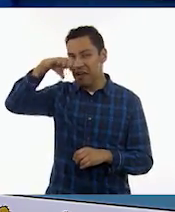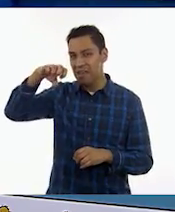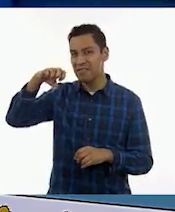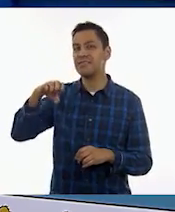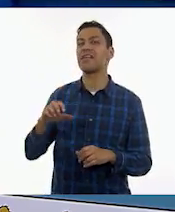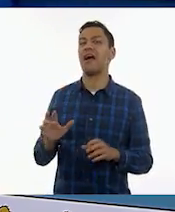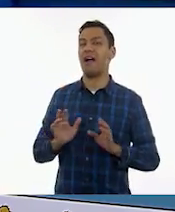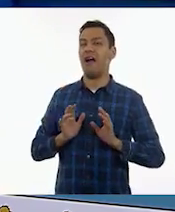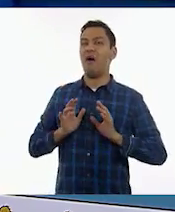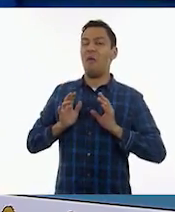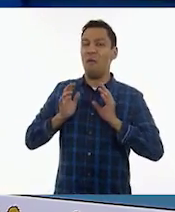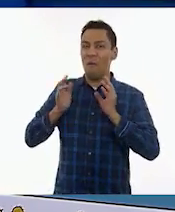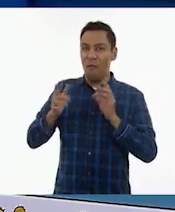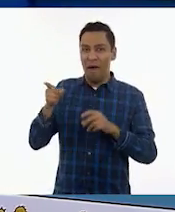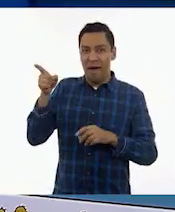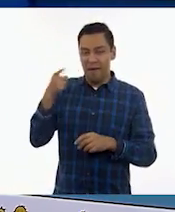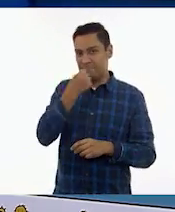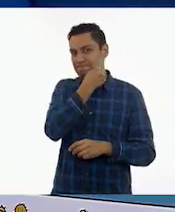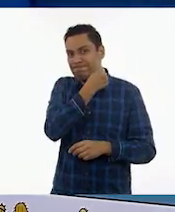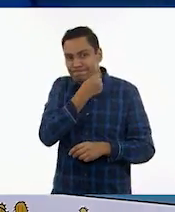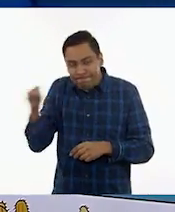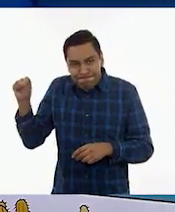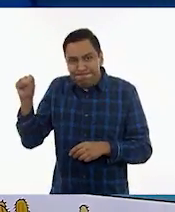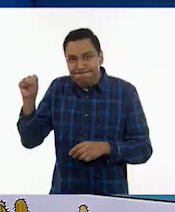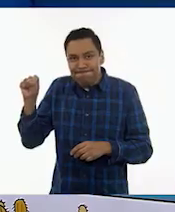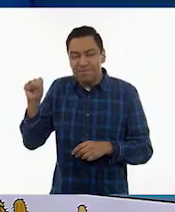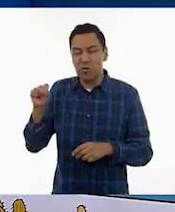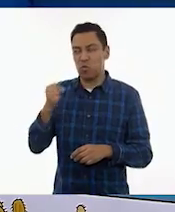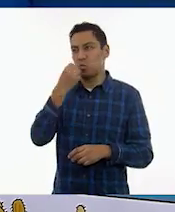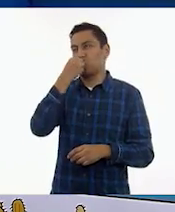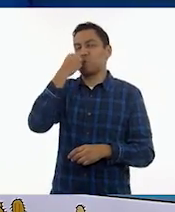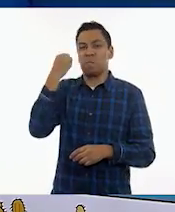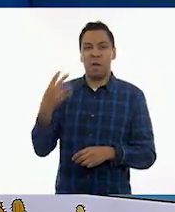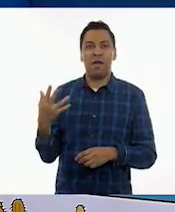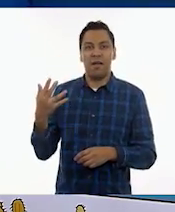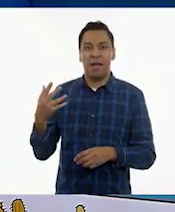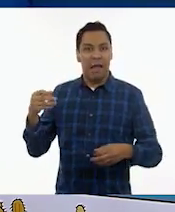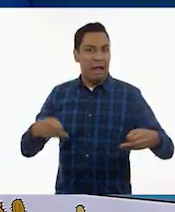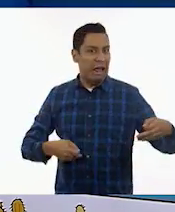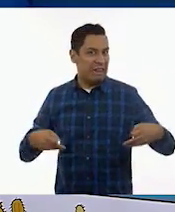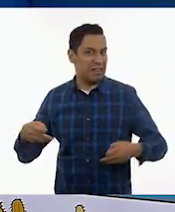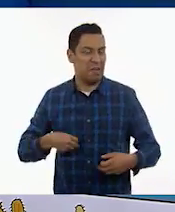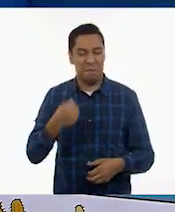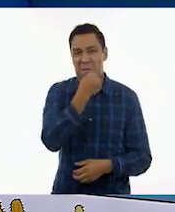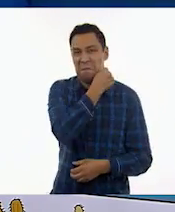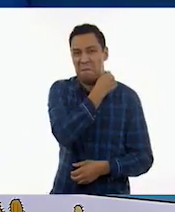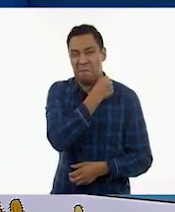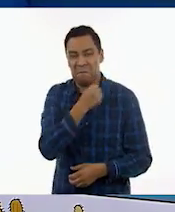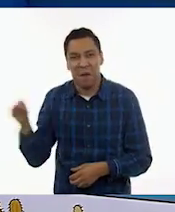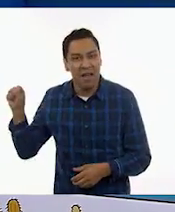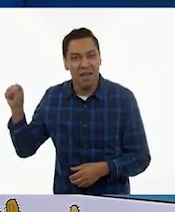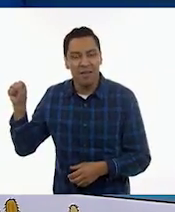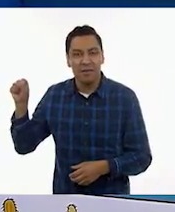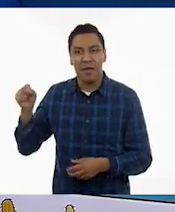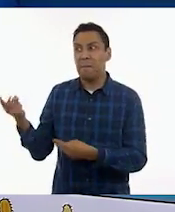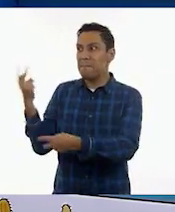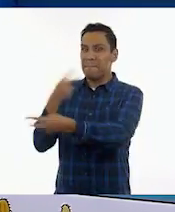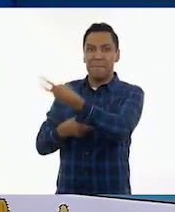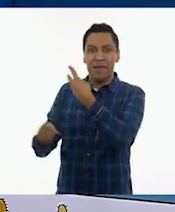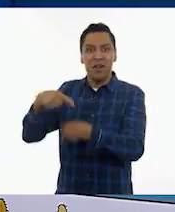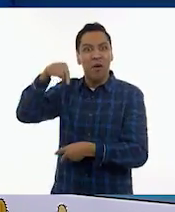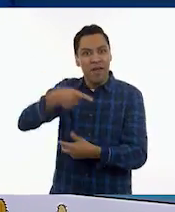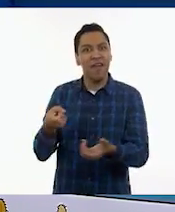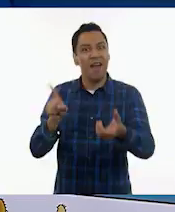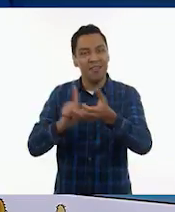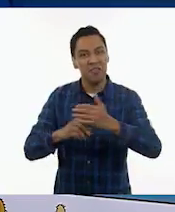regalar una especialista maravillosa, una profesional del teatro fabulosa, que vino a Aprenden Casa